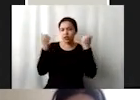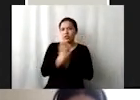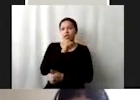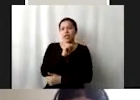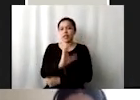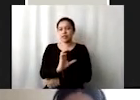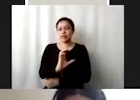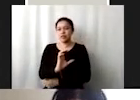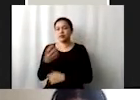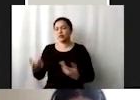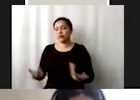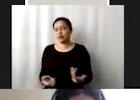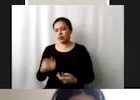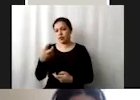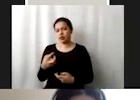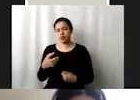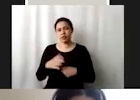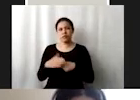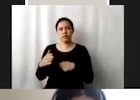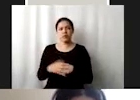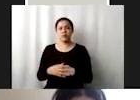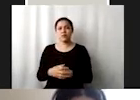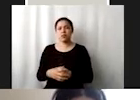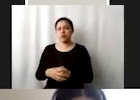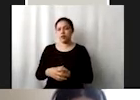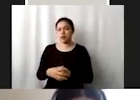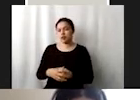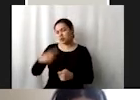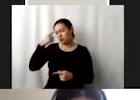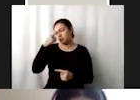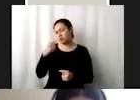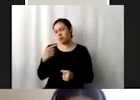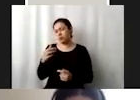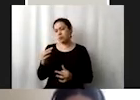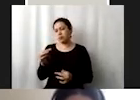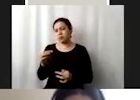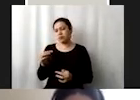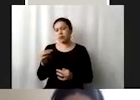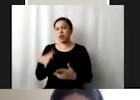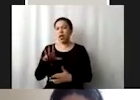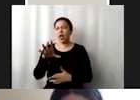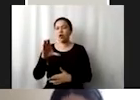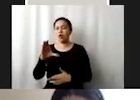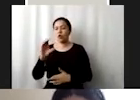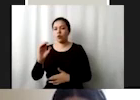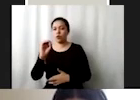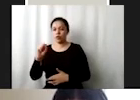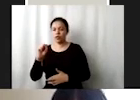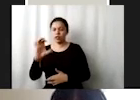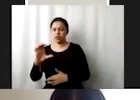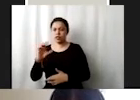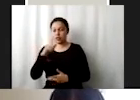civil esto sí es un poco más hacia el rol que tienen las OSCs ampliar y fortalecer la